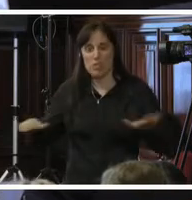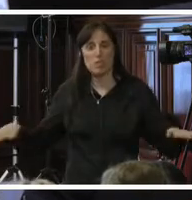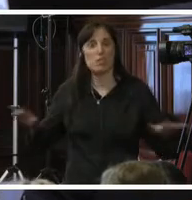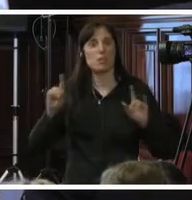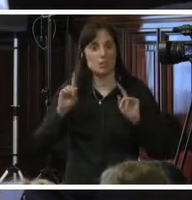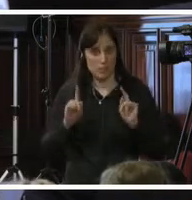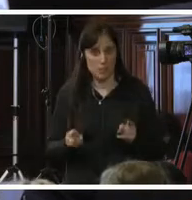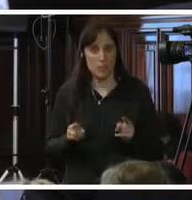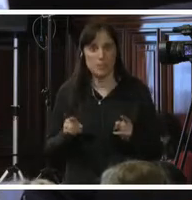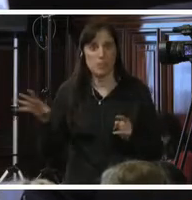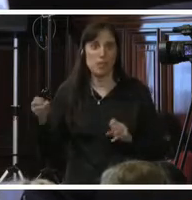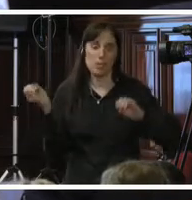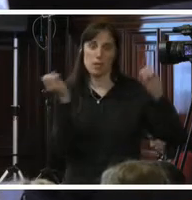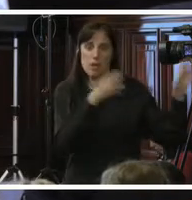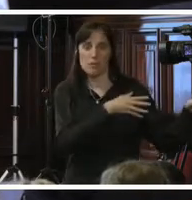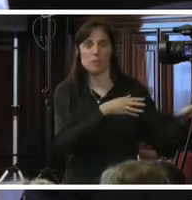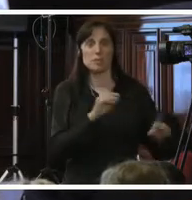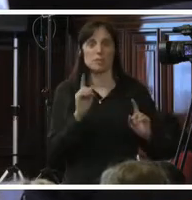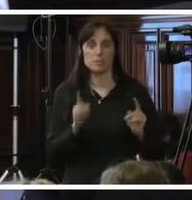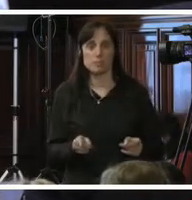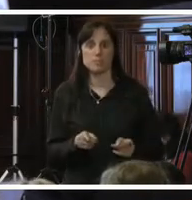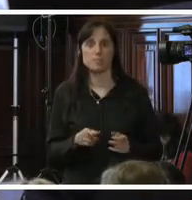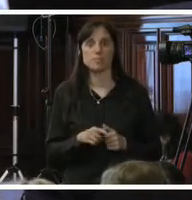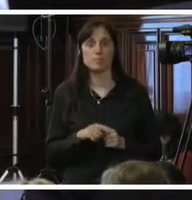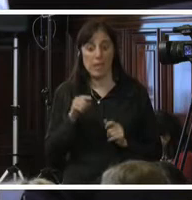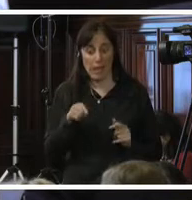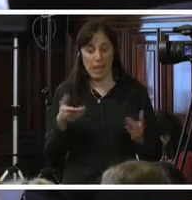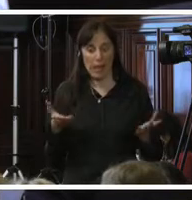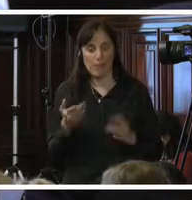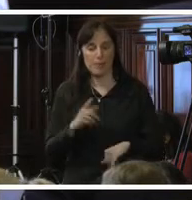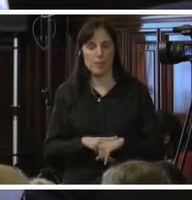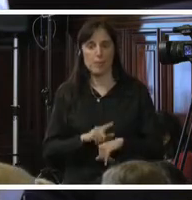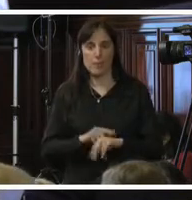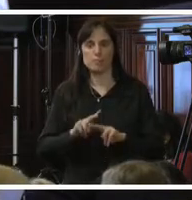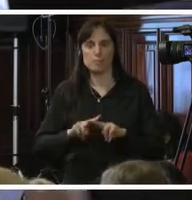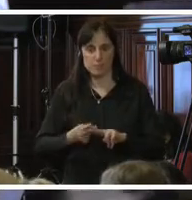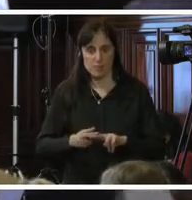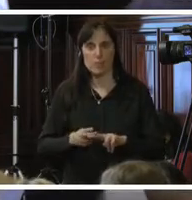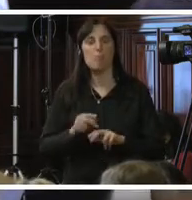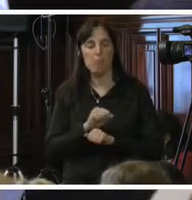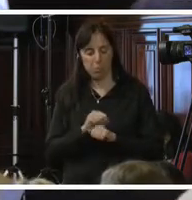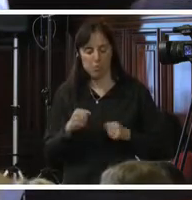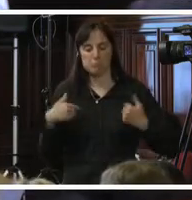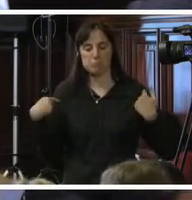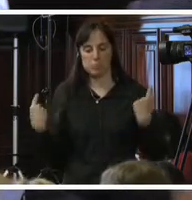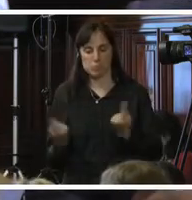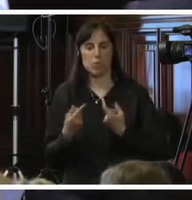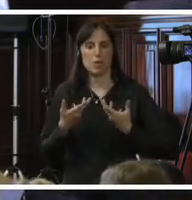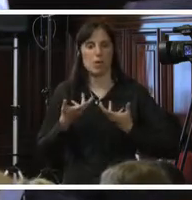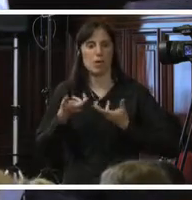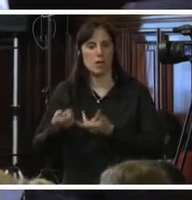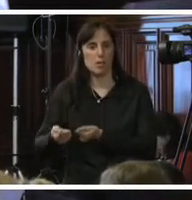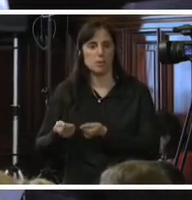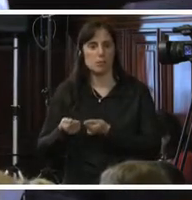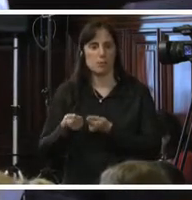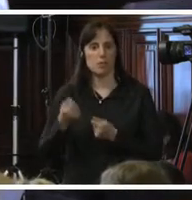víctimas de la trata de personas, objeto de trata y tráfico. Sea este el momento para reiterar nuestra disposición para apoyar el fortalecimiento de la lucha